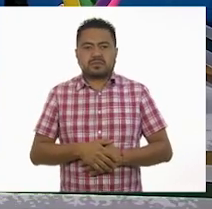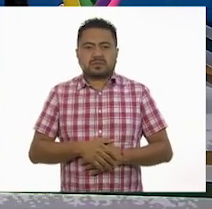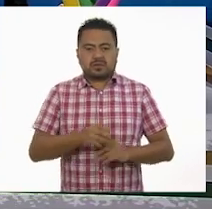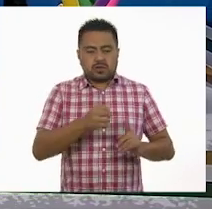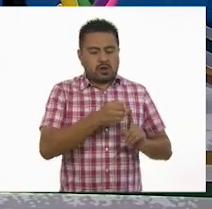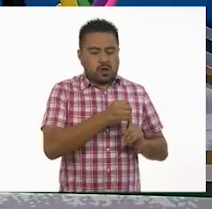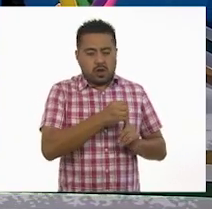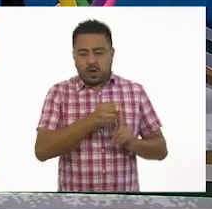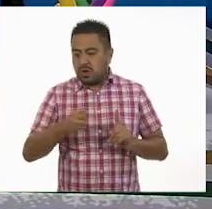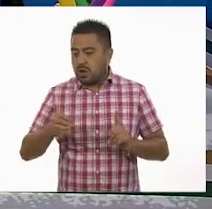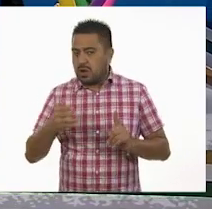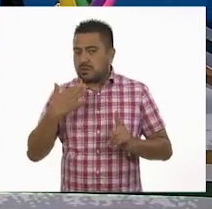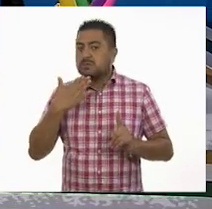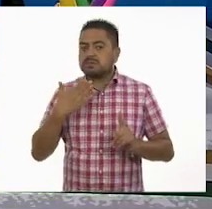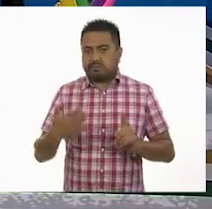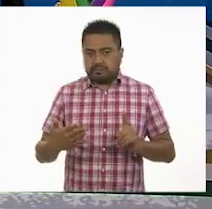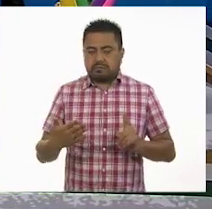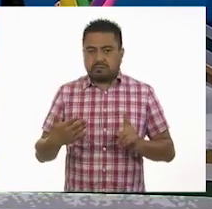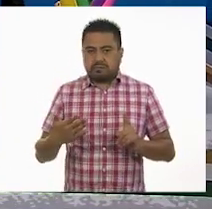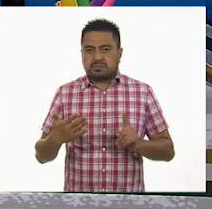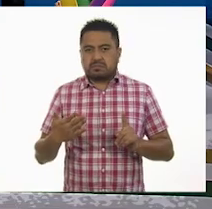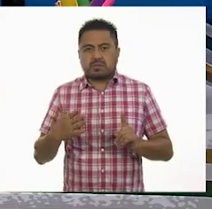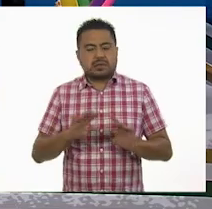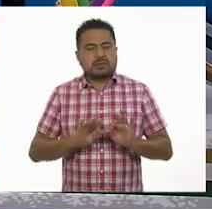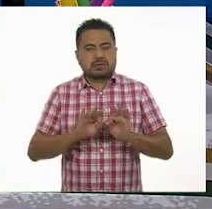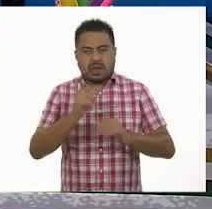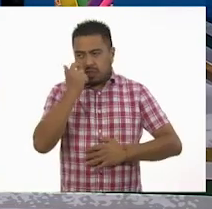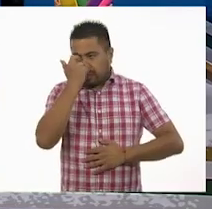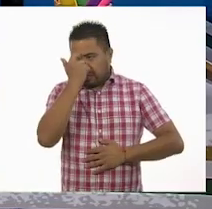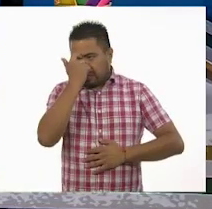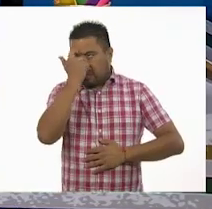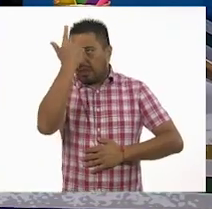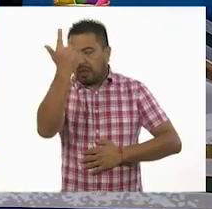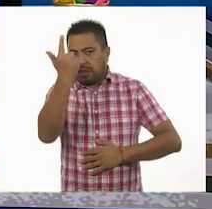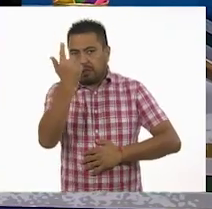organización y sobre todo creatividad.